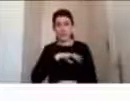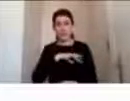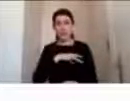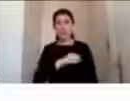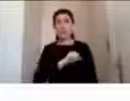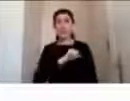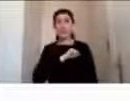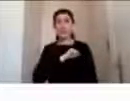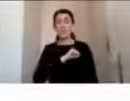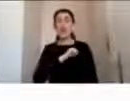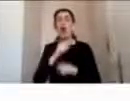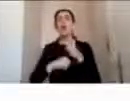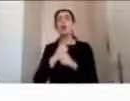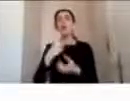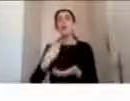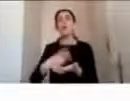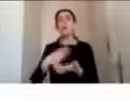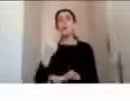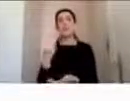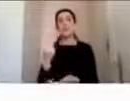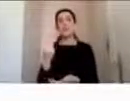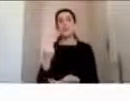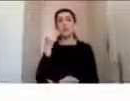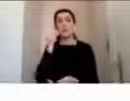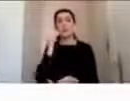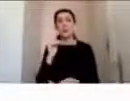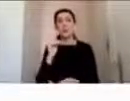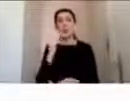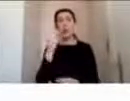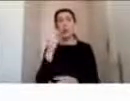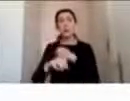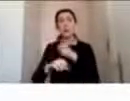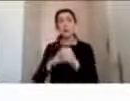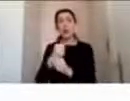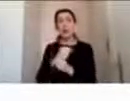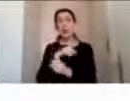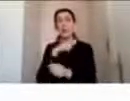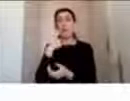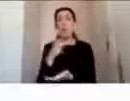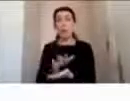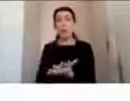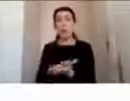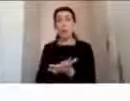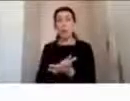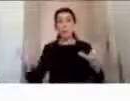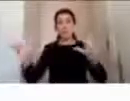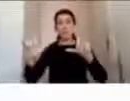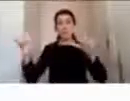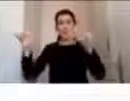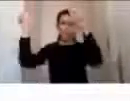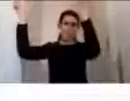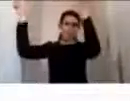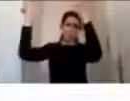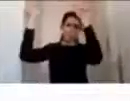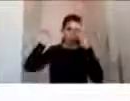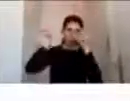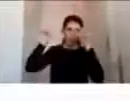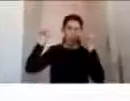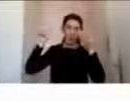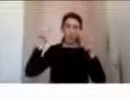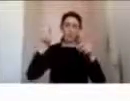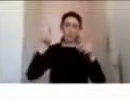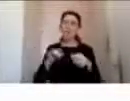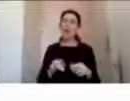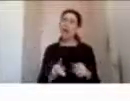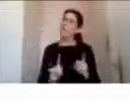año 2013. Un menor de cuatro años muere tras caerle un televisor en la cabeza. Es cierto, muchas veces pensamos que nuestro hogar es el lugar